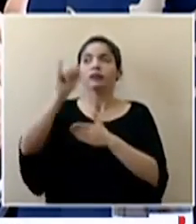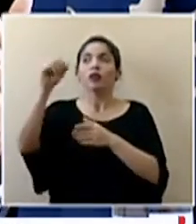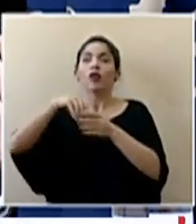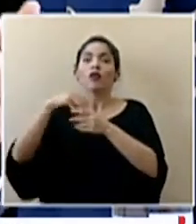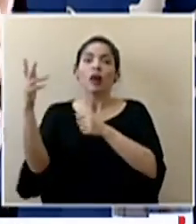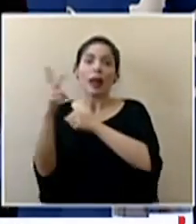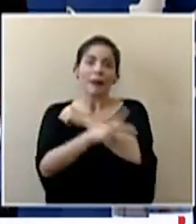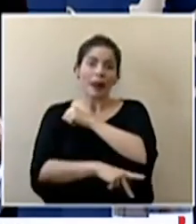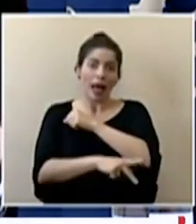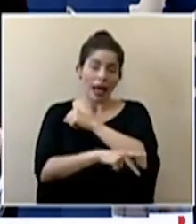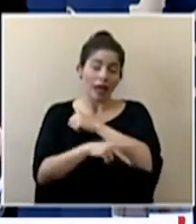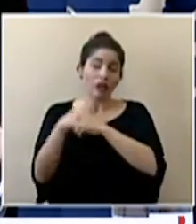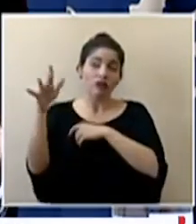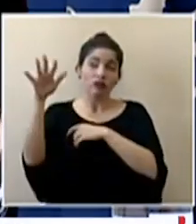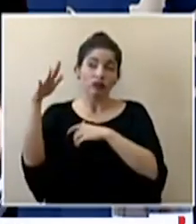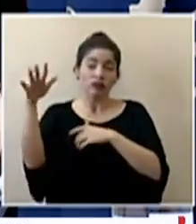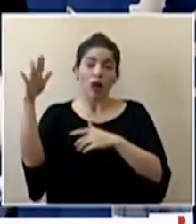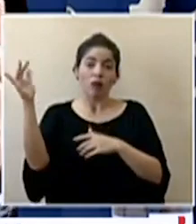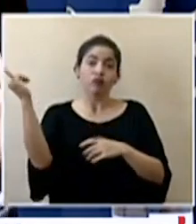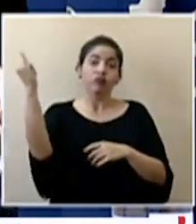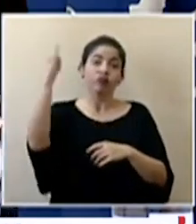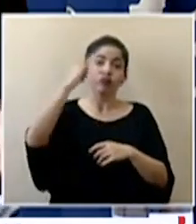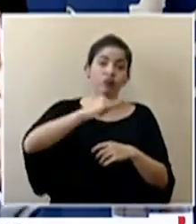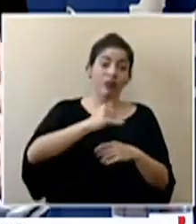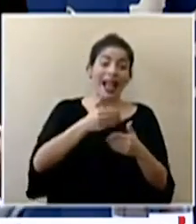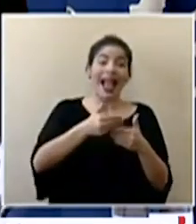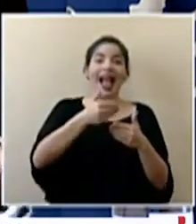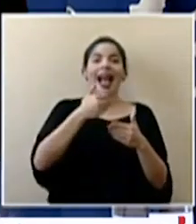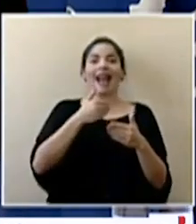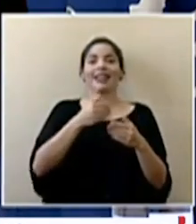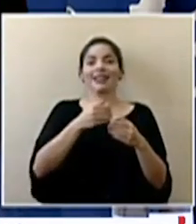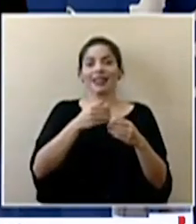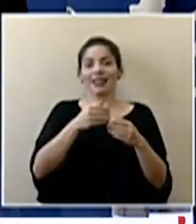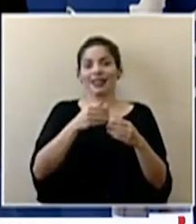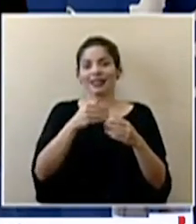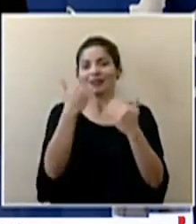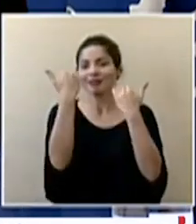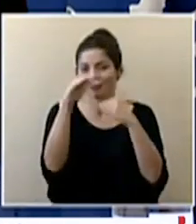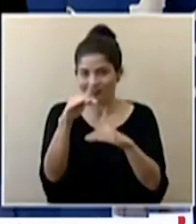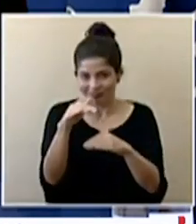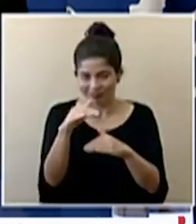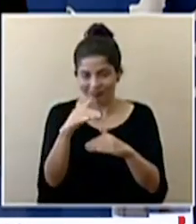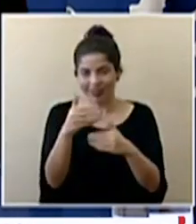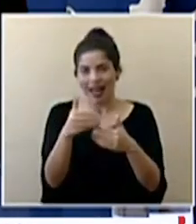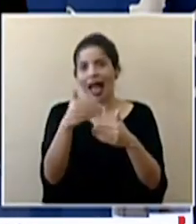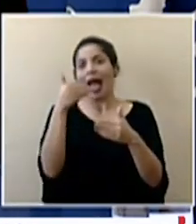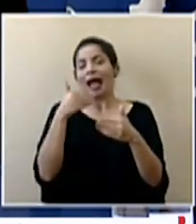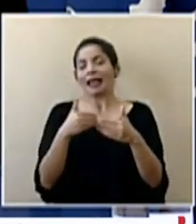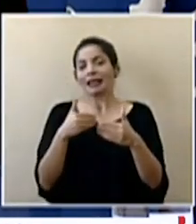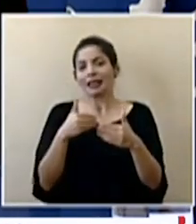han regresado al país esto previo aquí hubiera una restricción y una